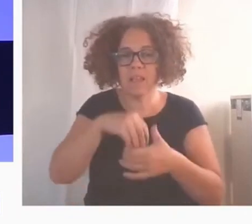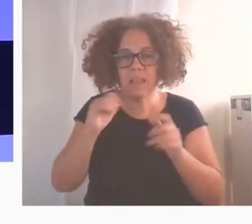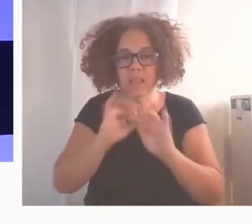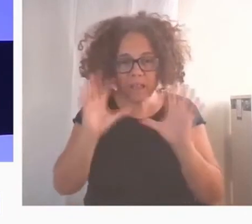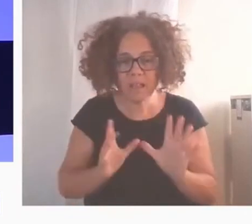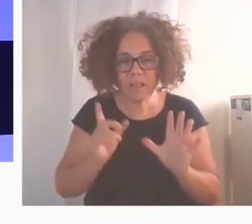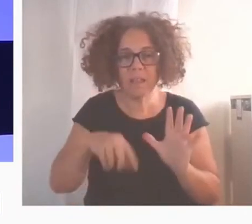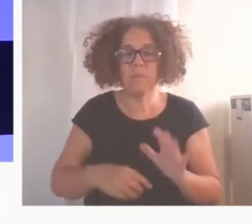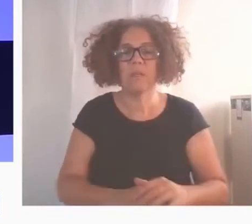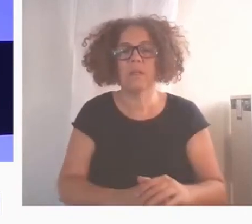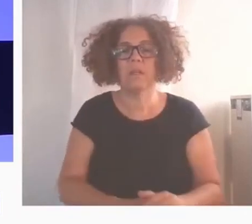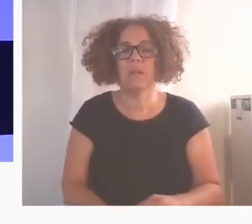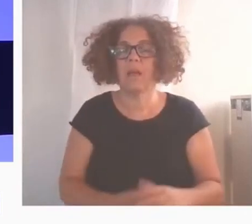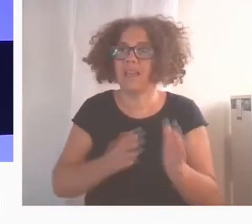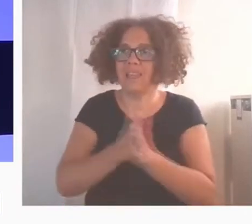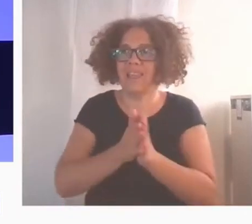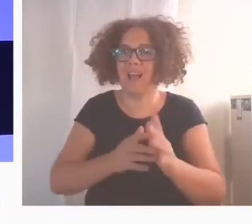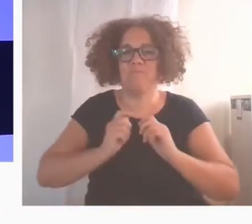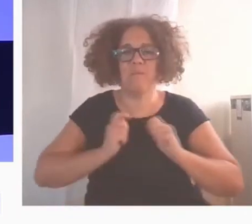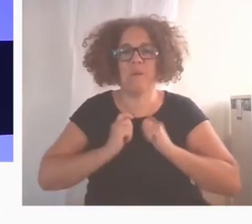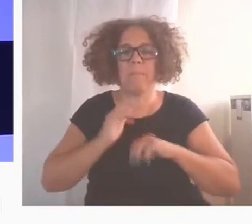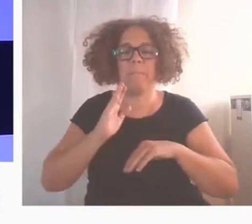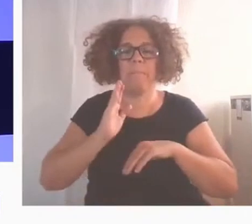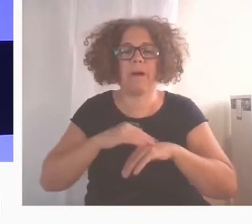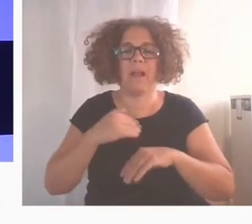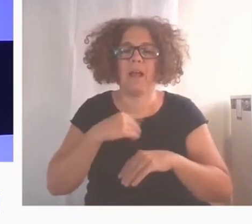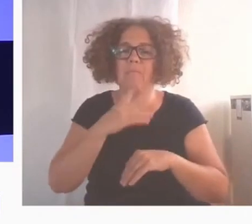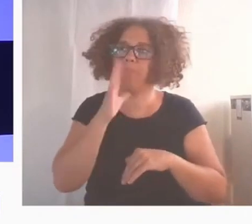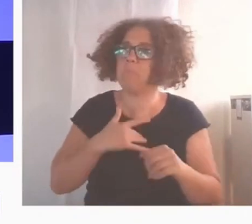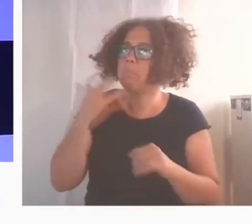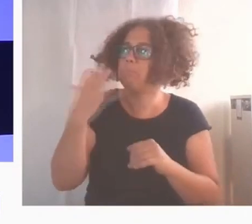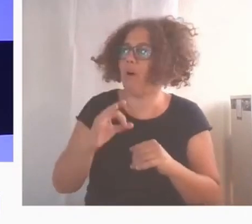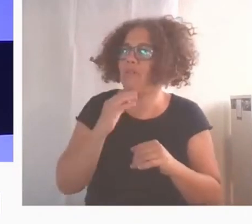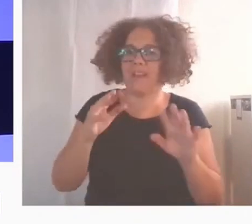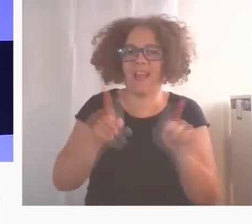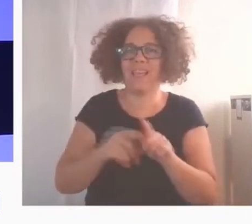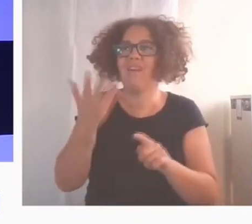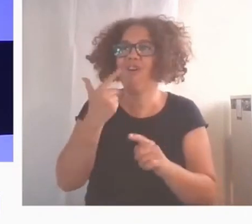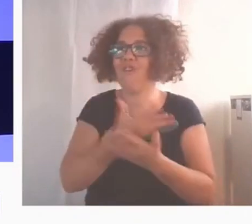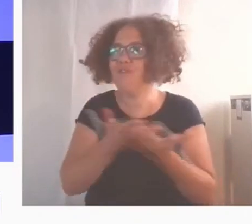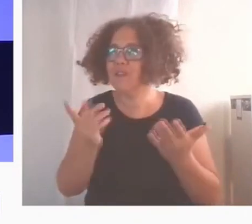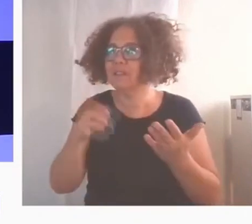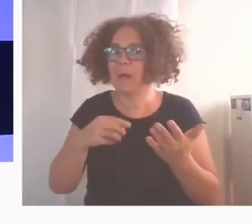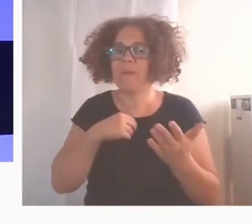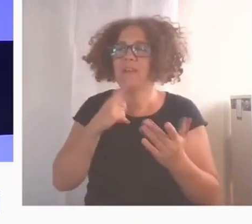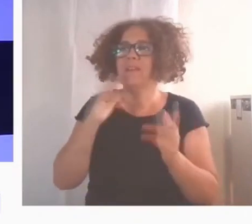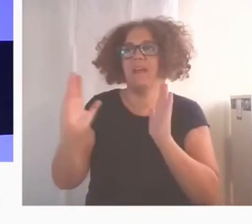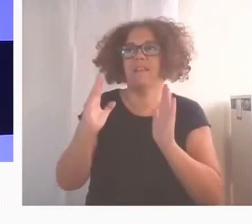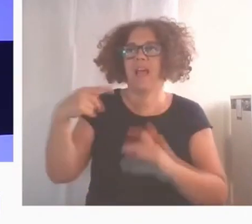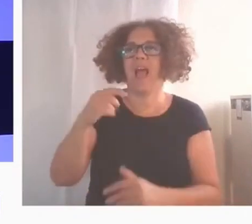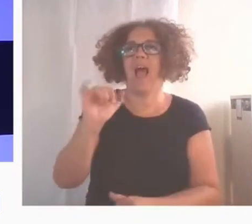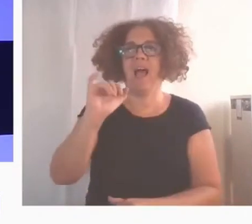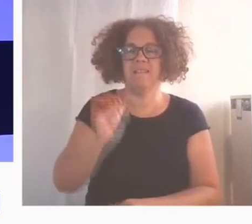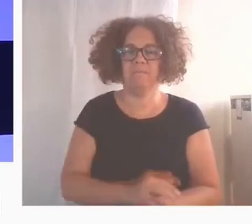entusiasmado para poder estar y dar a conocer un poco de Vilanova de Gaya. Hacemos parte